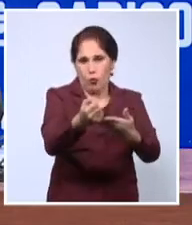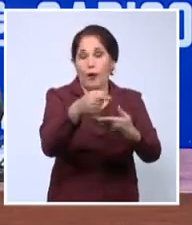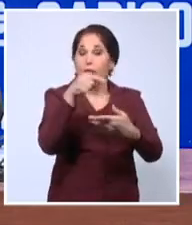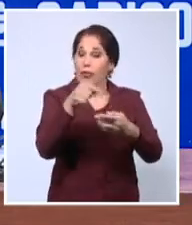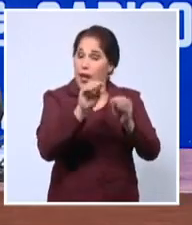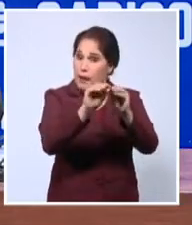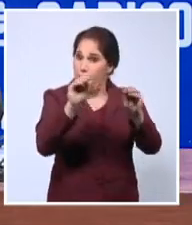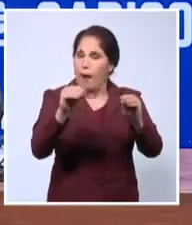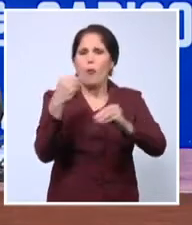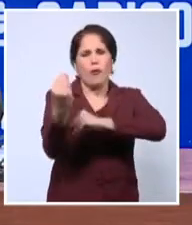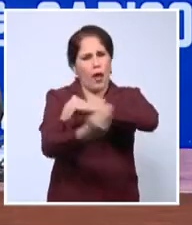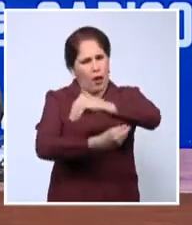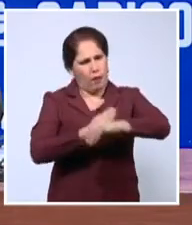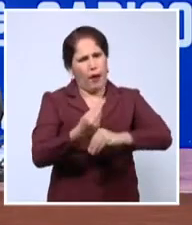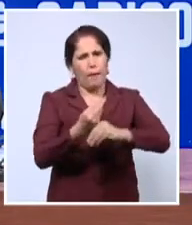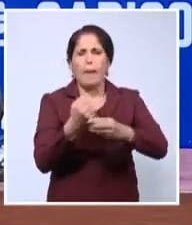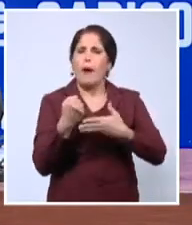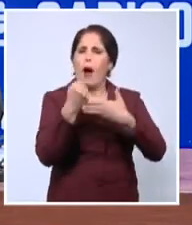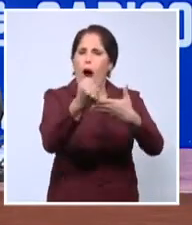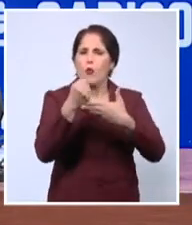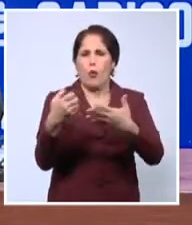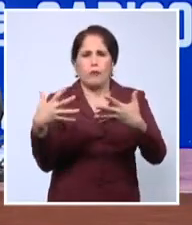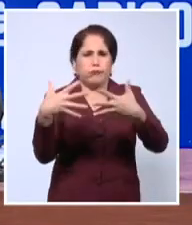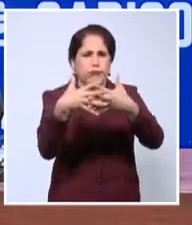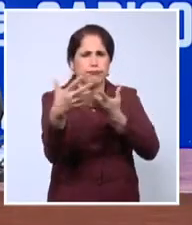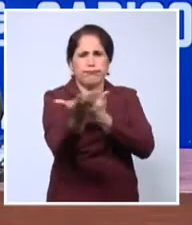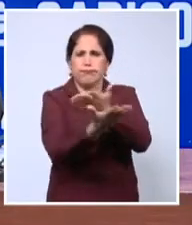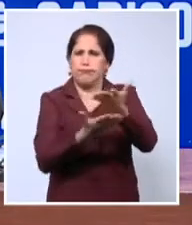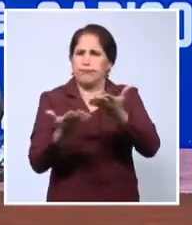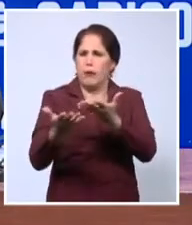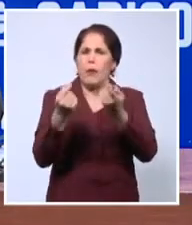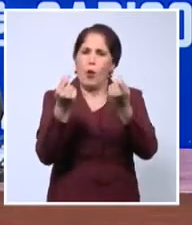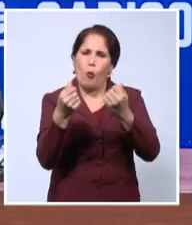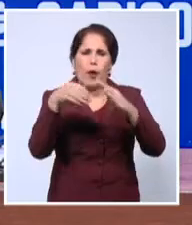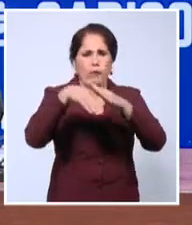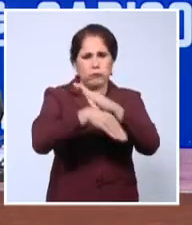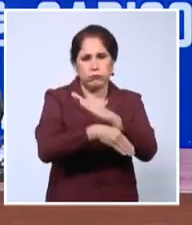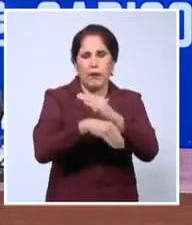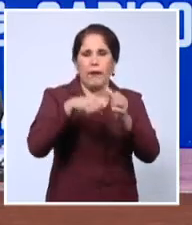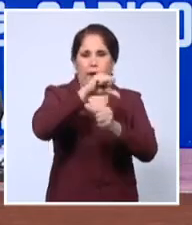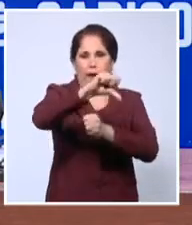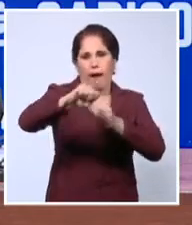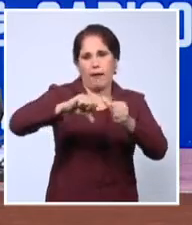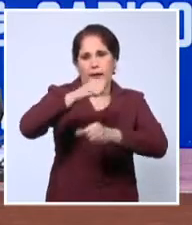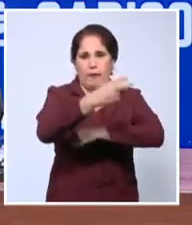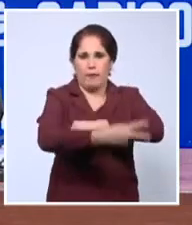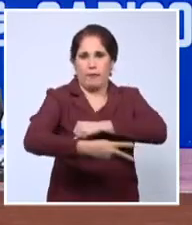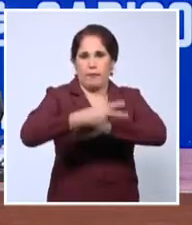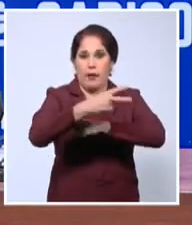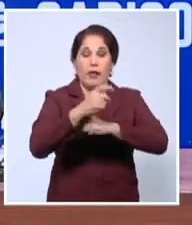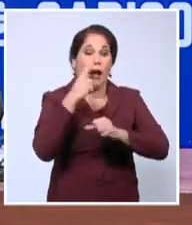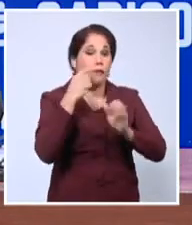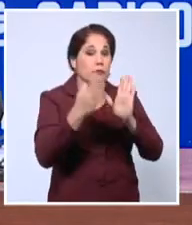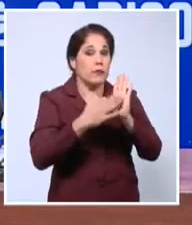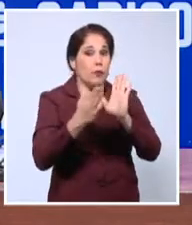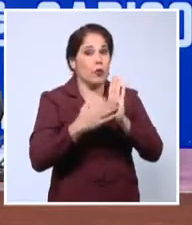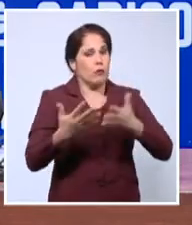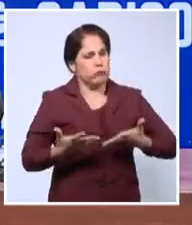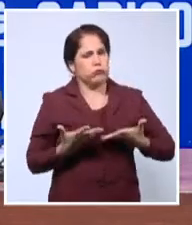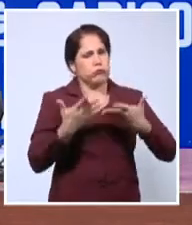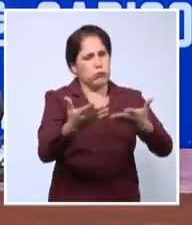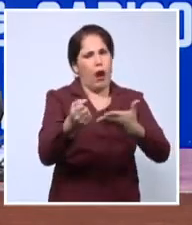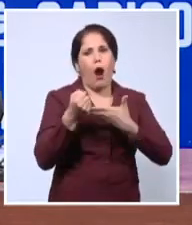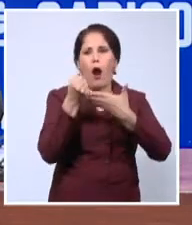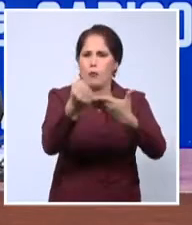llamamos a cambiar este enfoque con consecuencias negativas en la economía de los países caribeños que han demostrado su disposición de